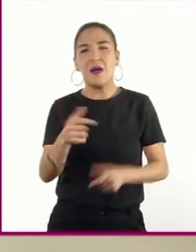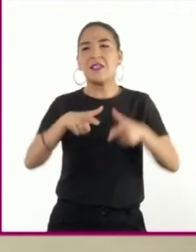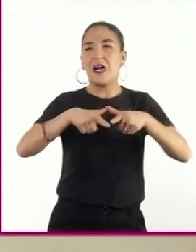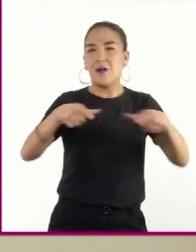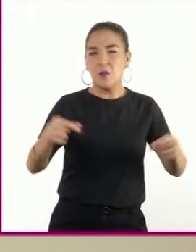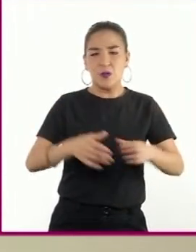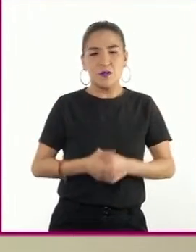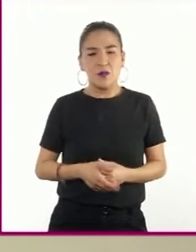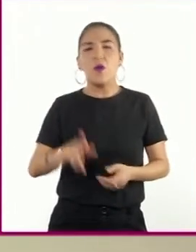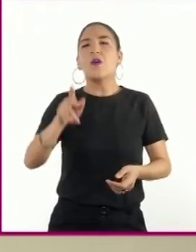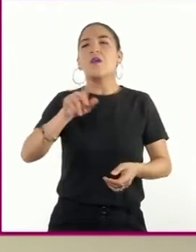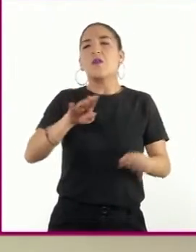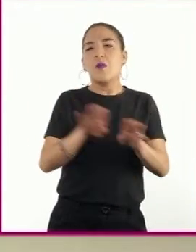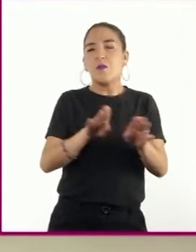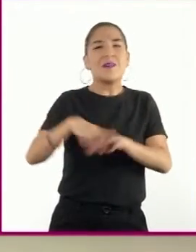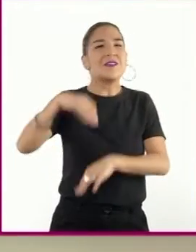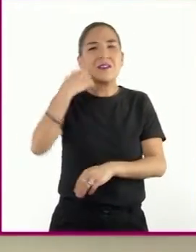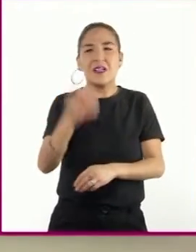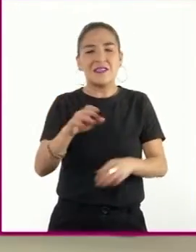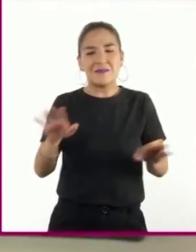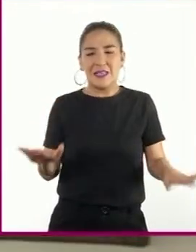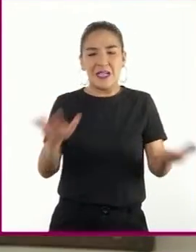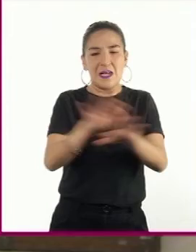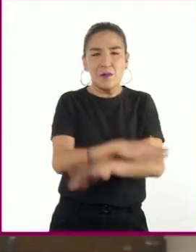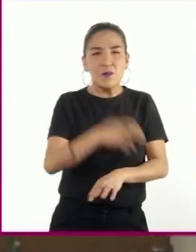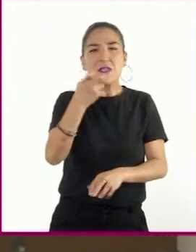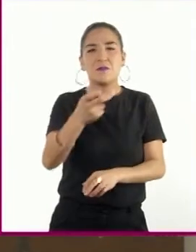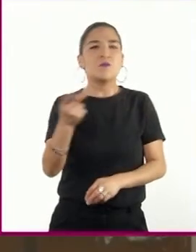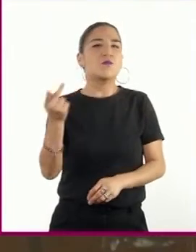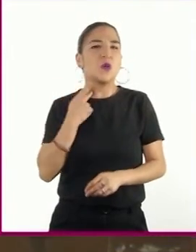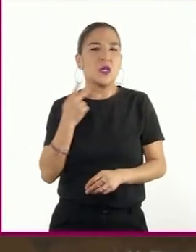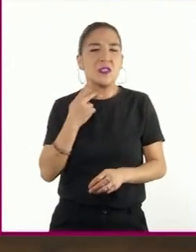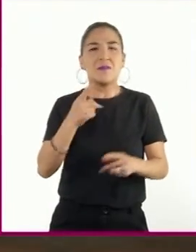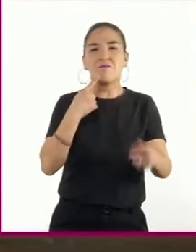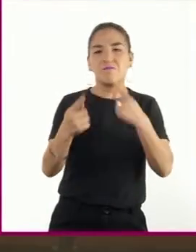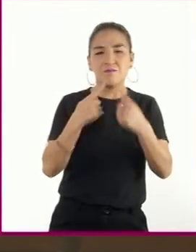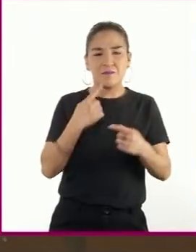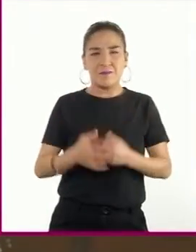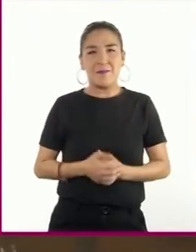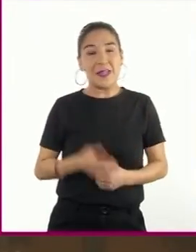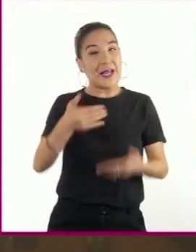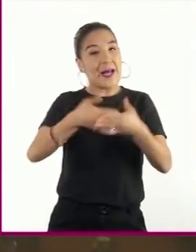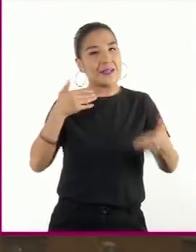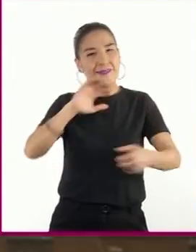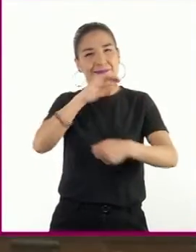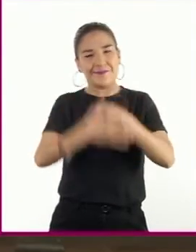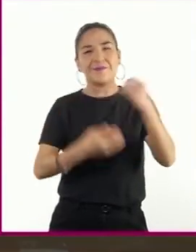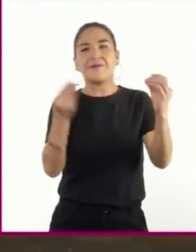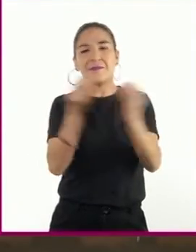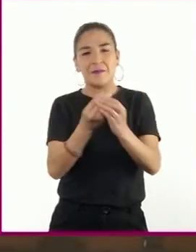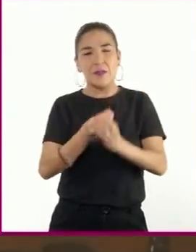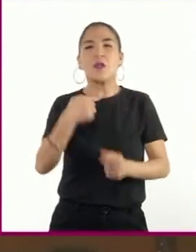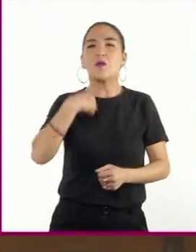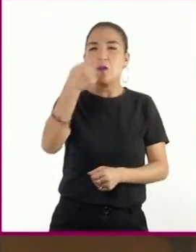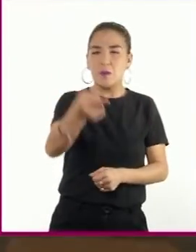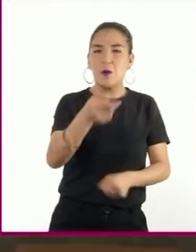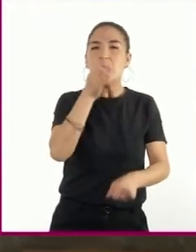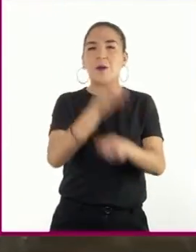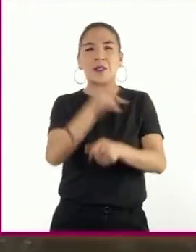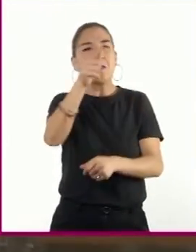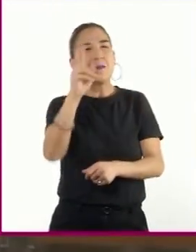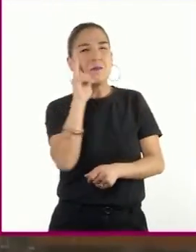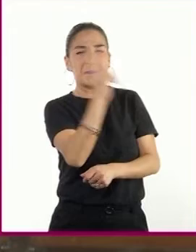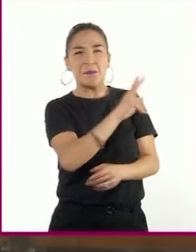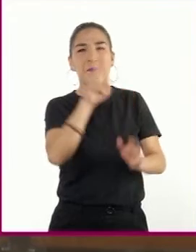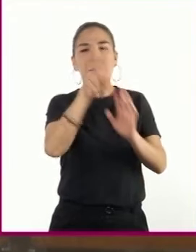y su reemplazo por sistemas políticos democráticos. Antes de concluir nuestra sesión, les invito a observar